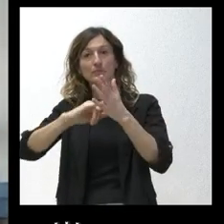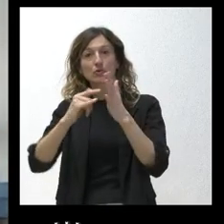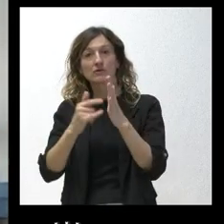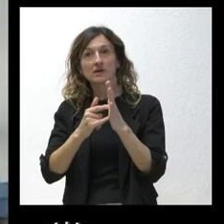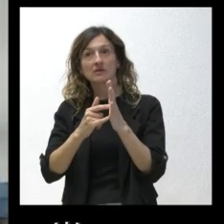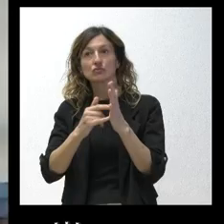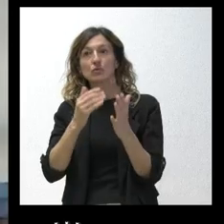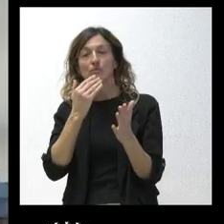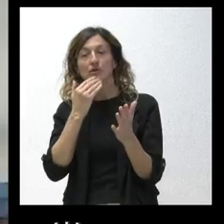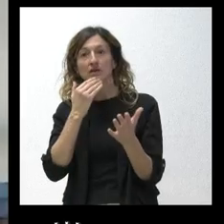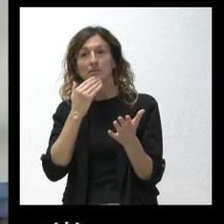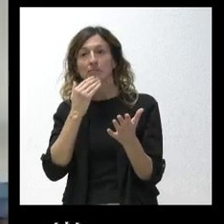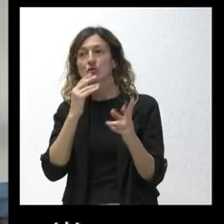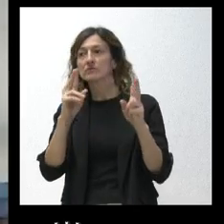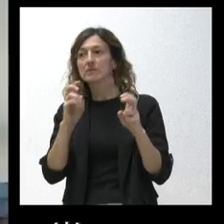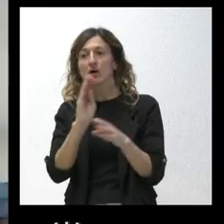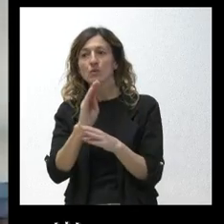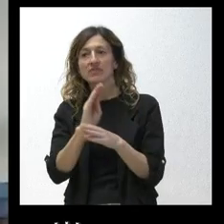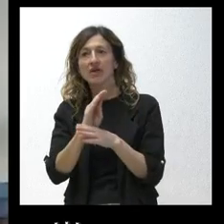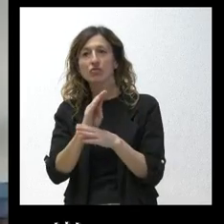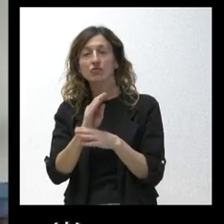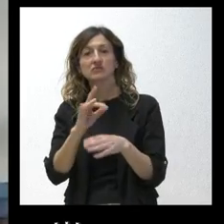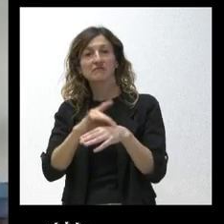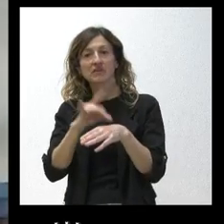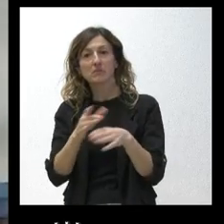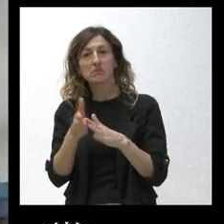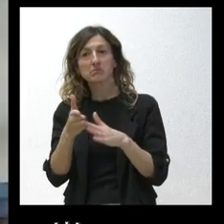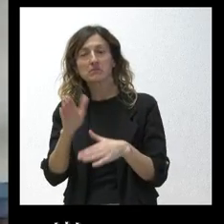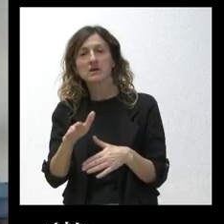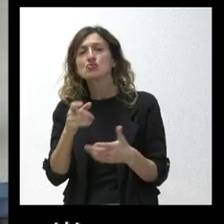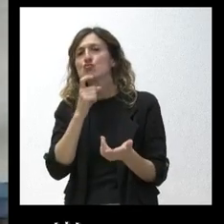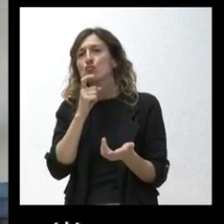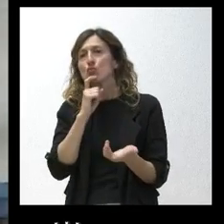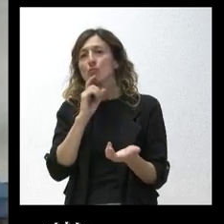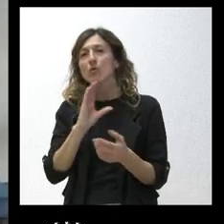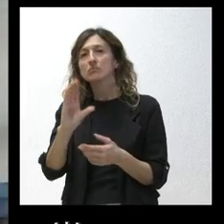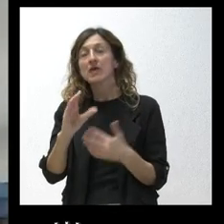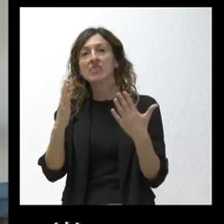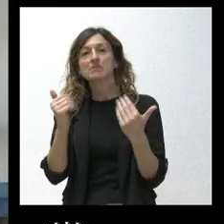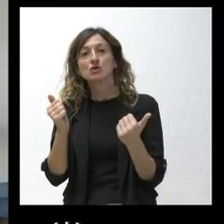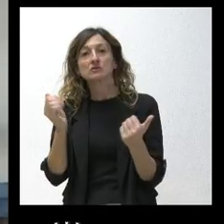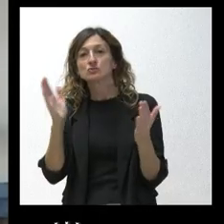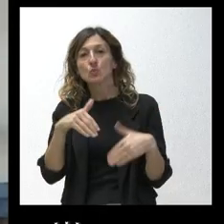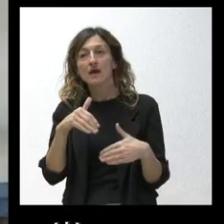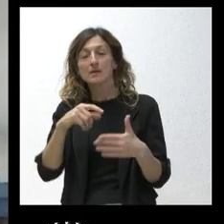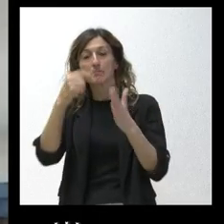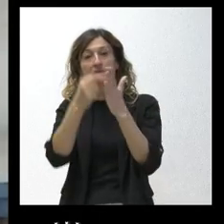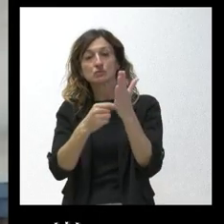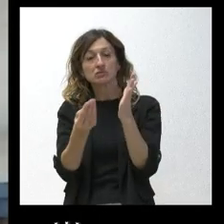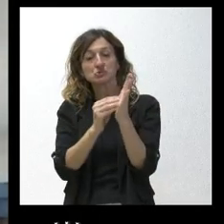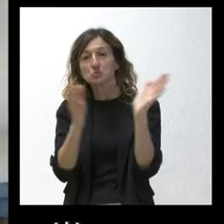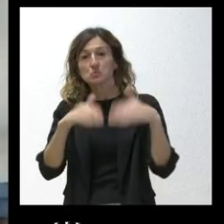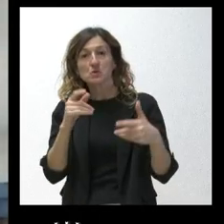Monfarracinos y demás? ¿De dónde salen, por ejemplo, esos 10 millones si no aparecen los presupuestos de este año?